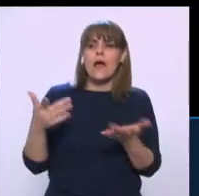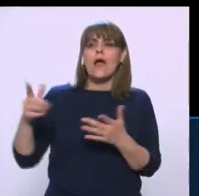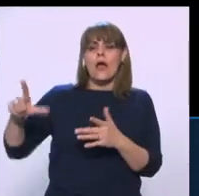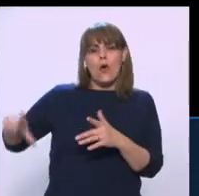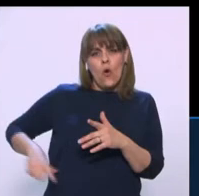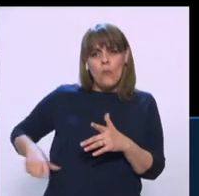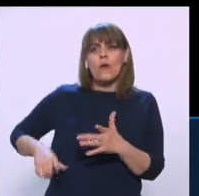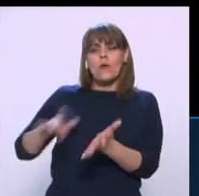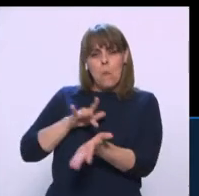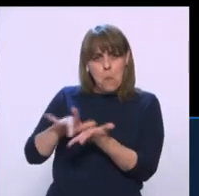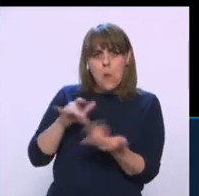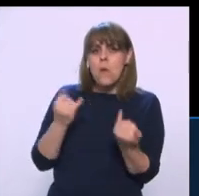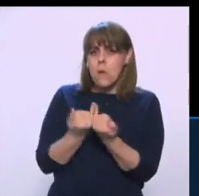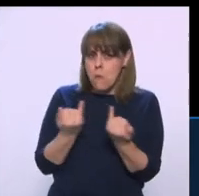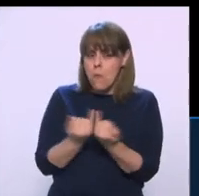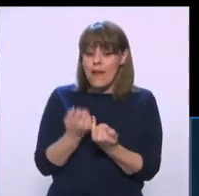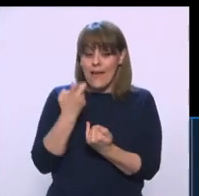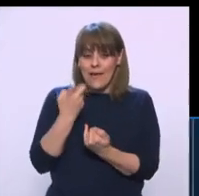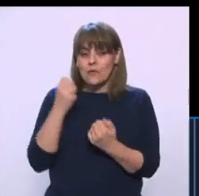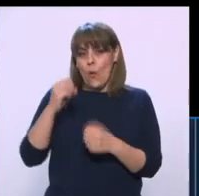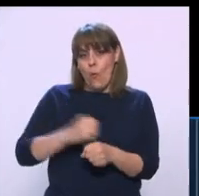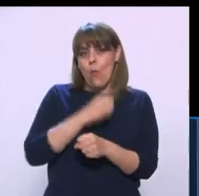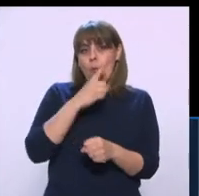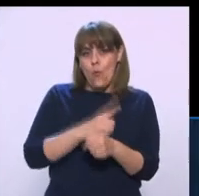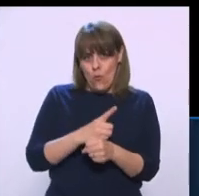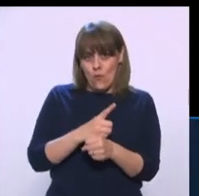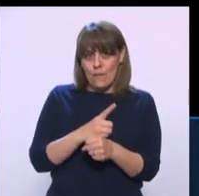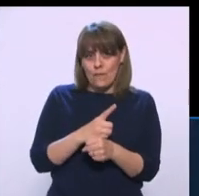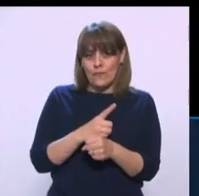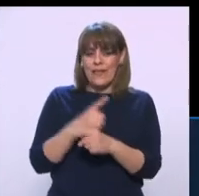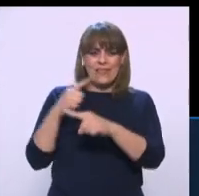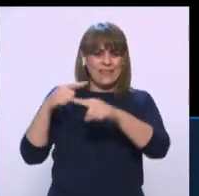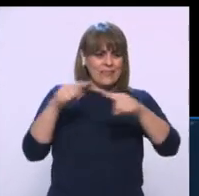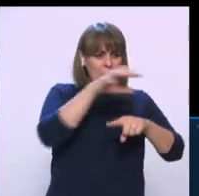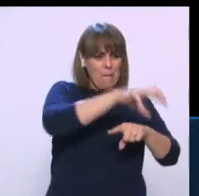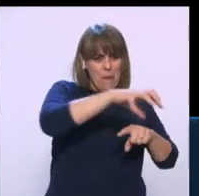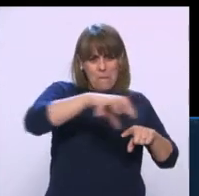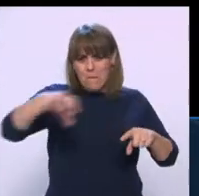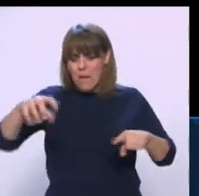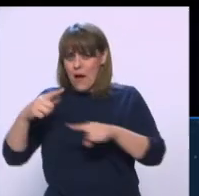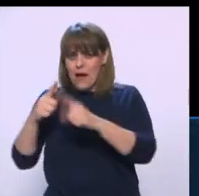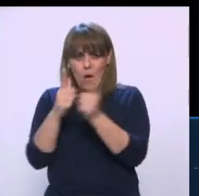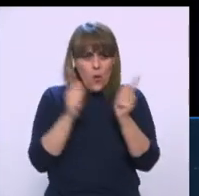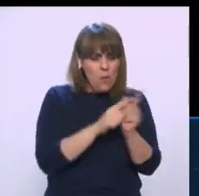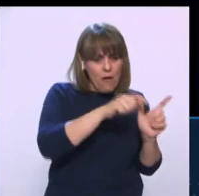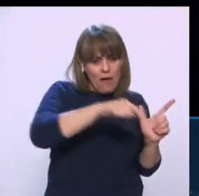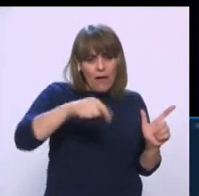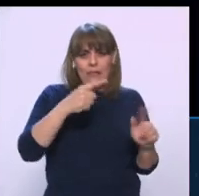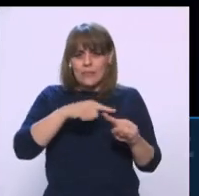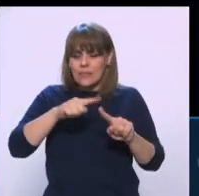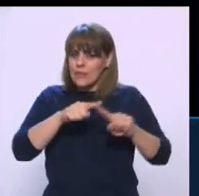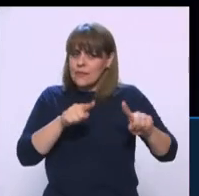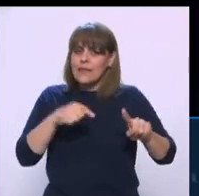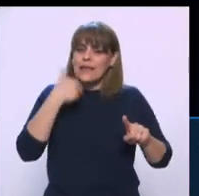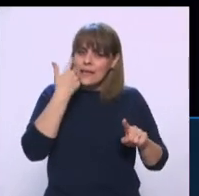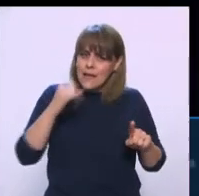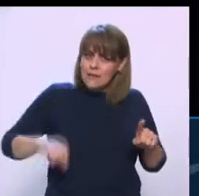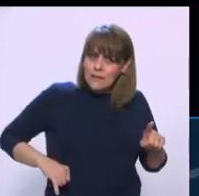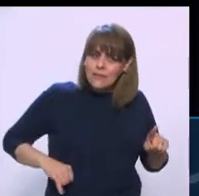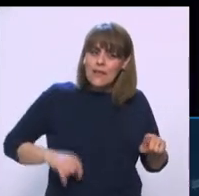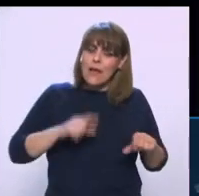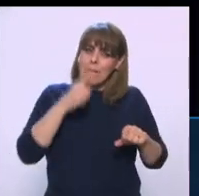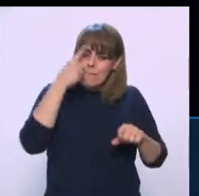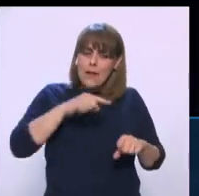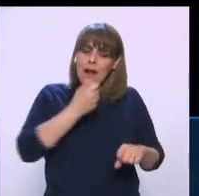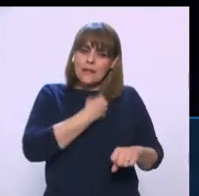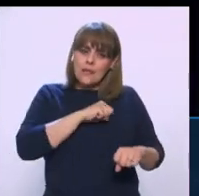Entonces, sí, yo creo que esta fue la ventana de oportunidad donde se unieron los grupos de interés que realmente quieren proteger la